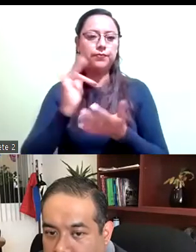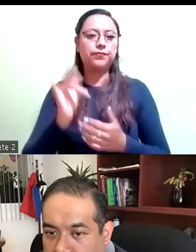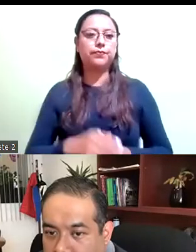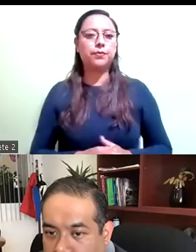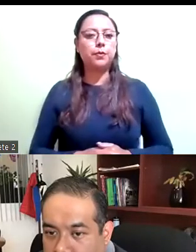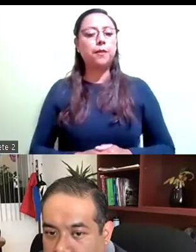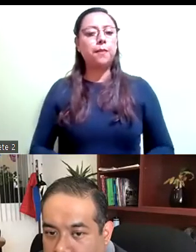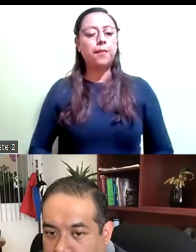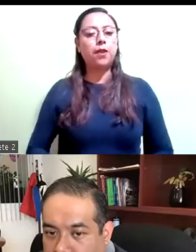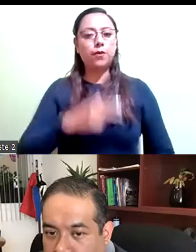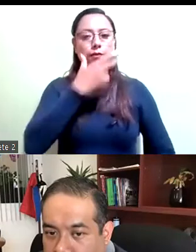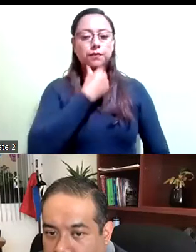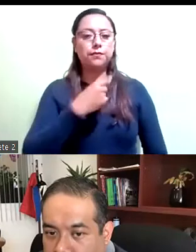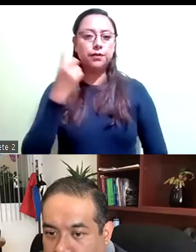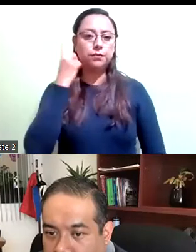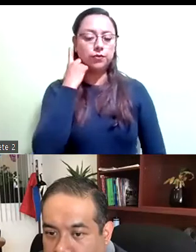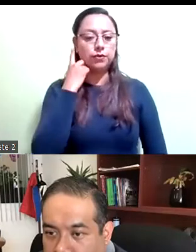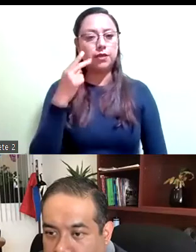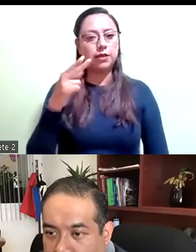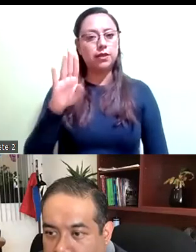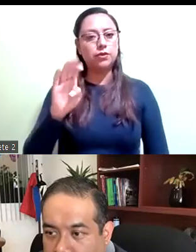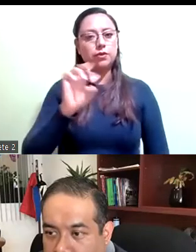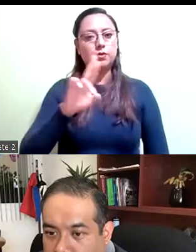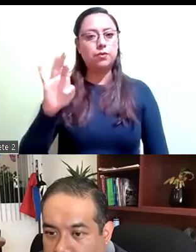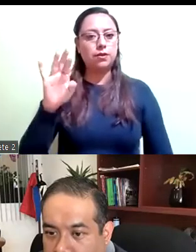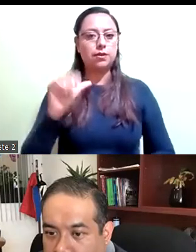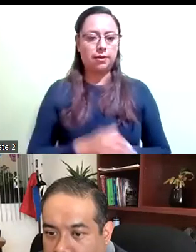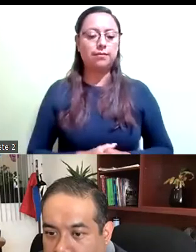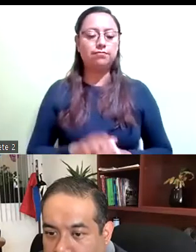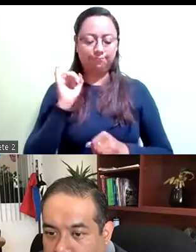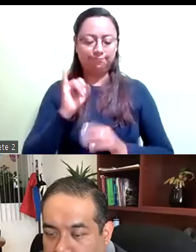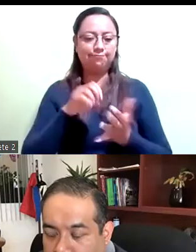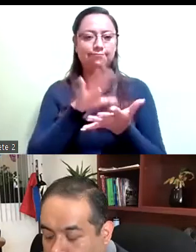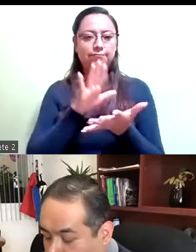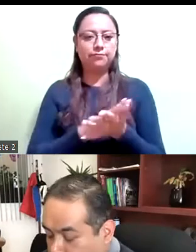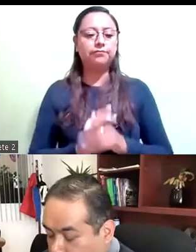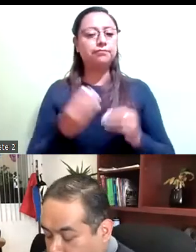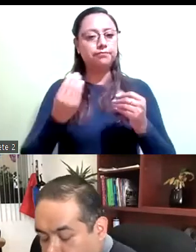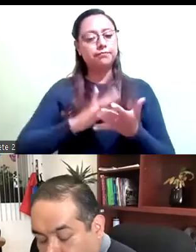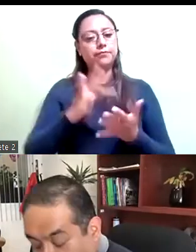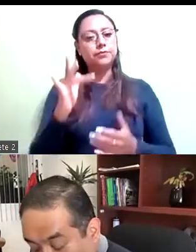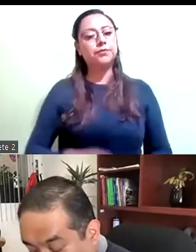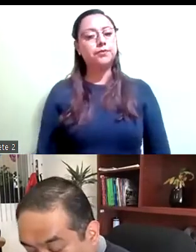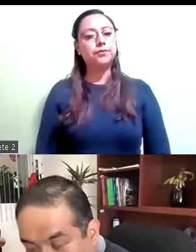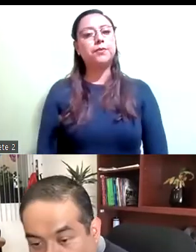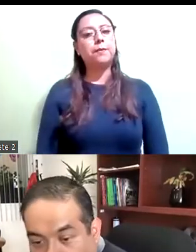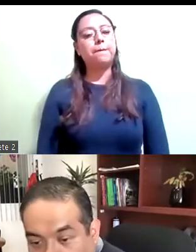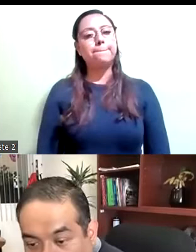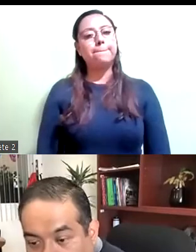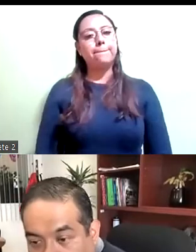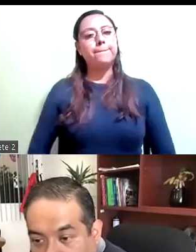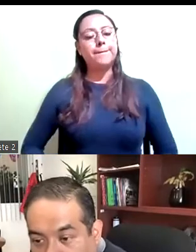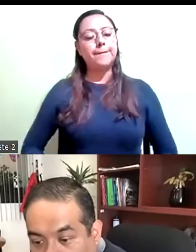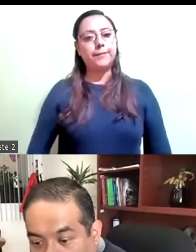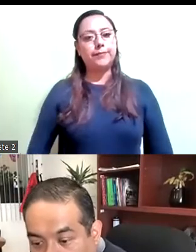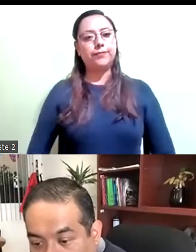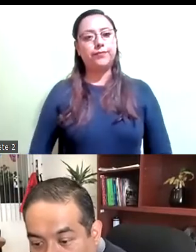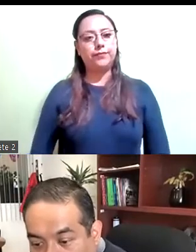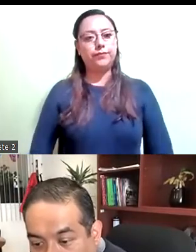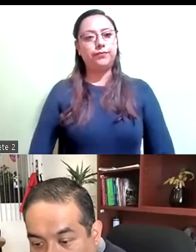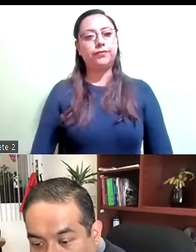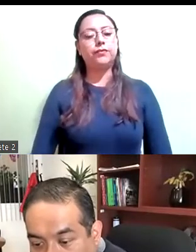Diputado doctor Barrera, se toma en cuenta. Diputado Barrera. Muchas gracias. Tomamos nota, diputada Maxta,